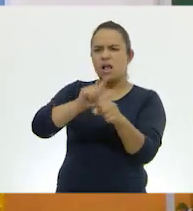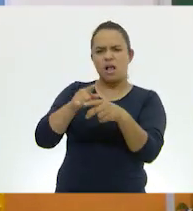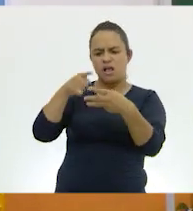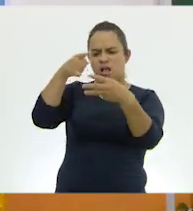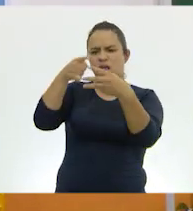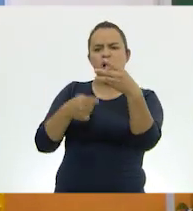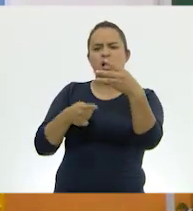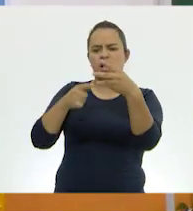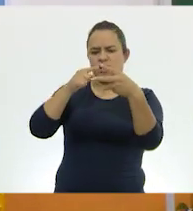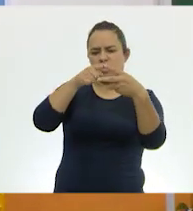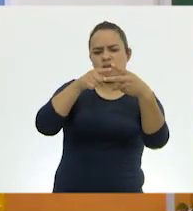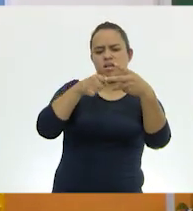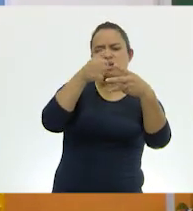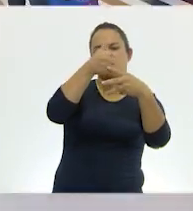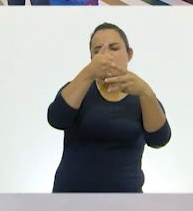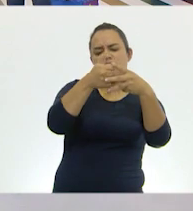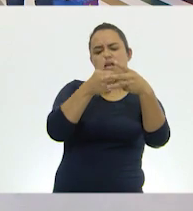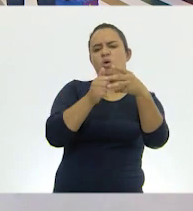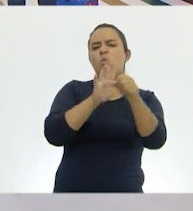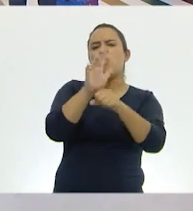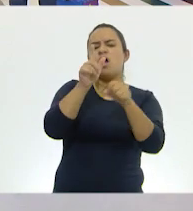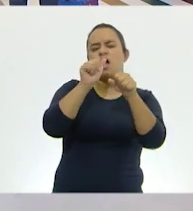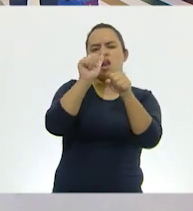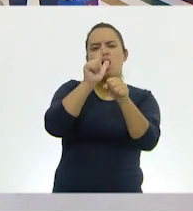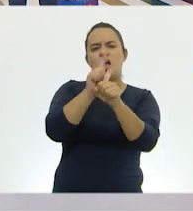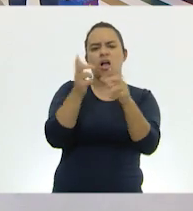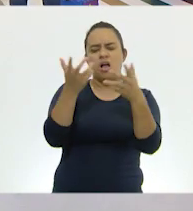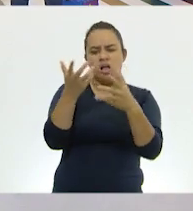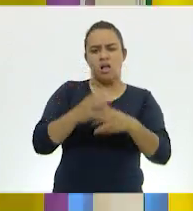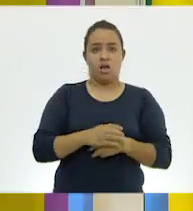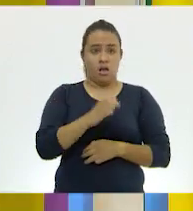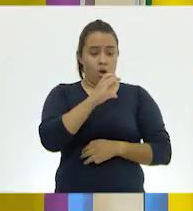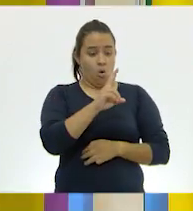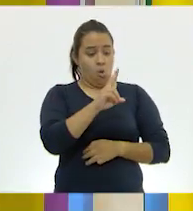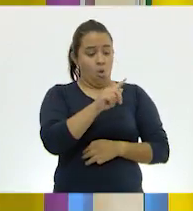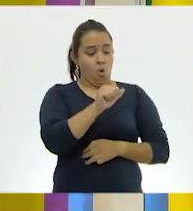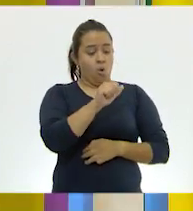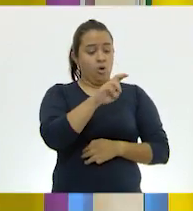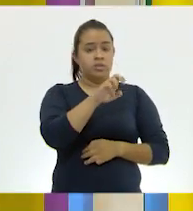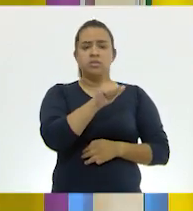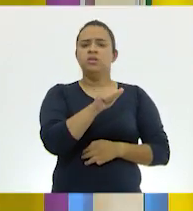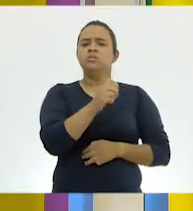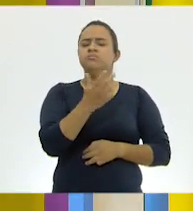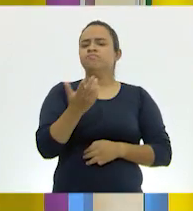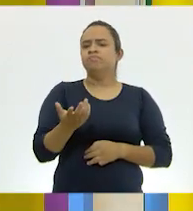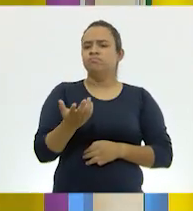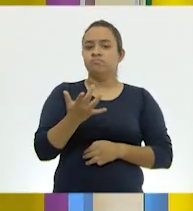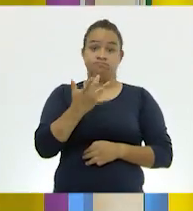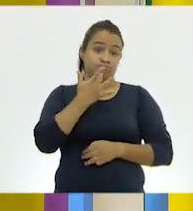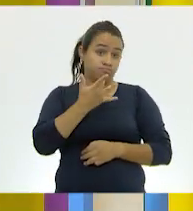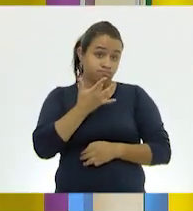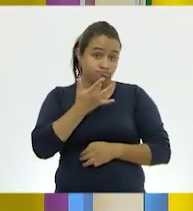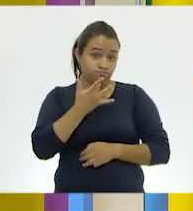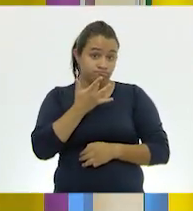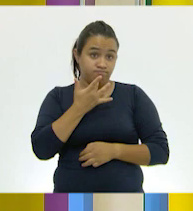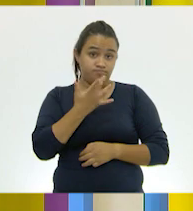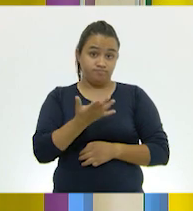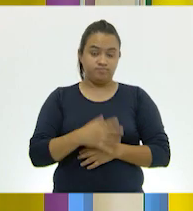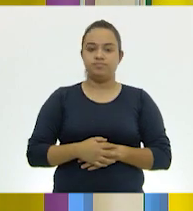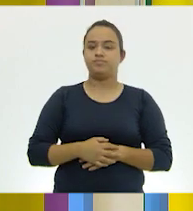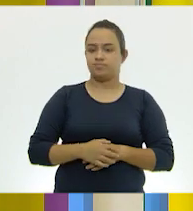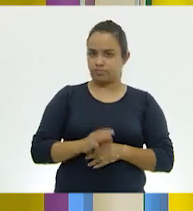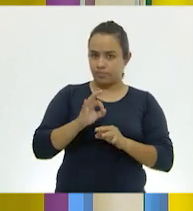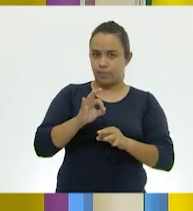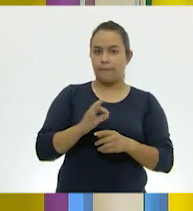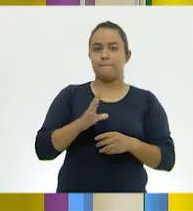realizan cada una de estas? Sí. En cutánea podemos poner a una rana. Una rana, muy